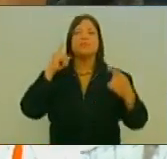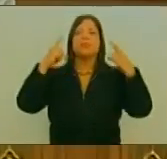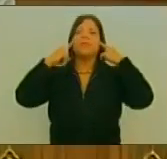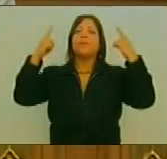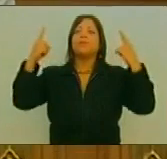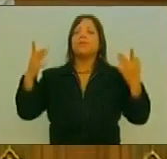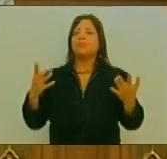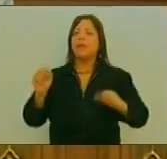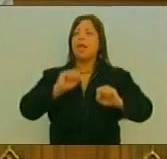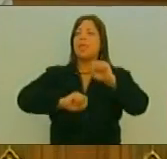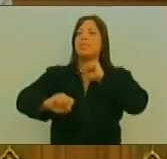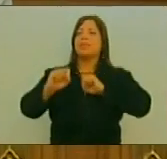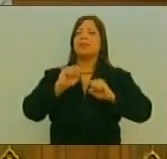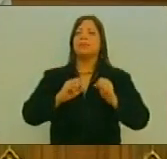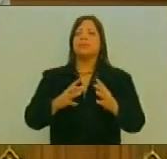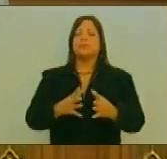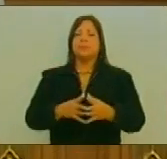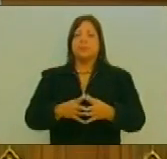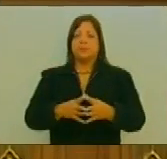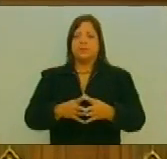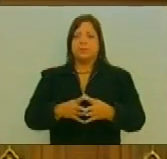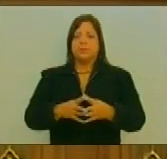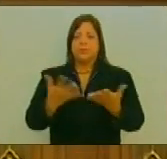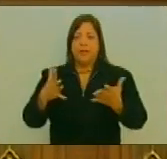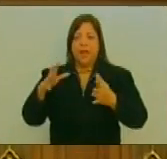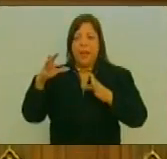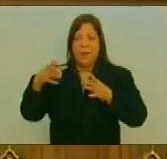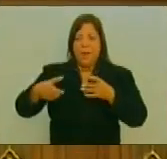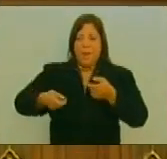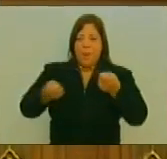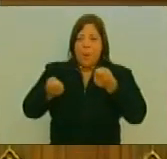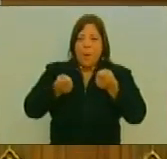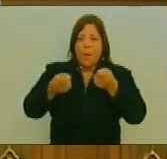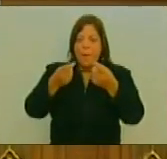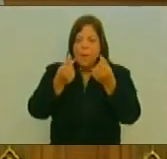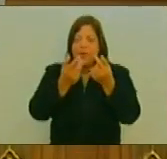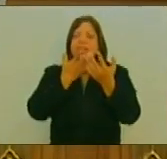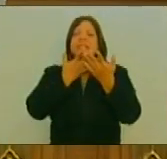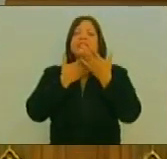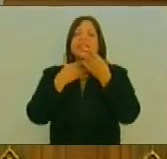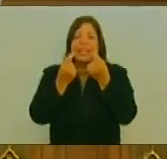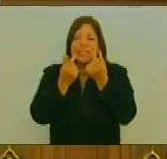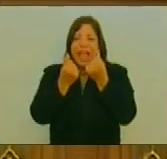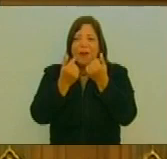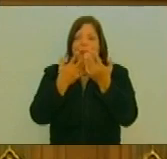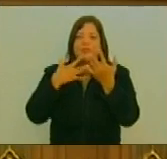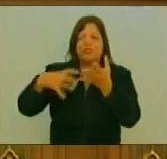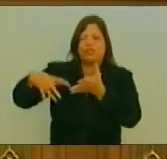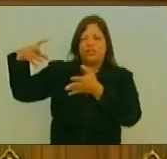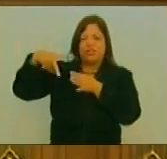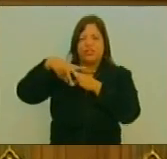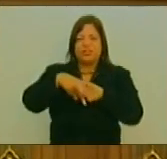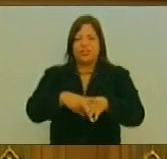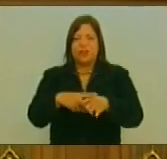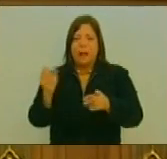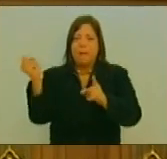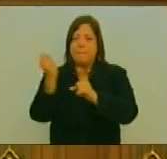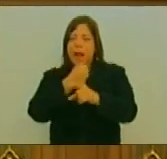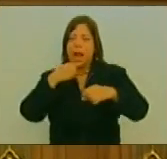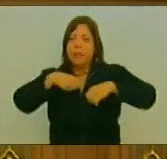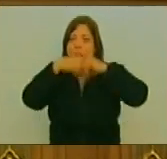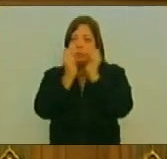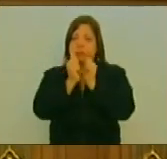En la esencia De que Cuando el capitalismo En su esencia Imperialista Se vuelve Más agresivo